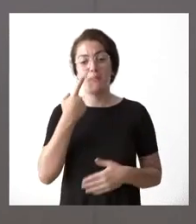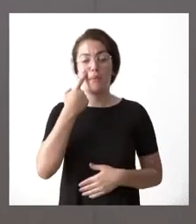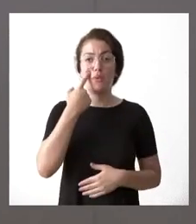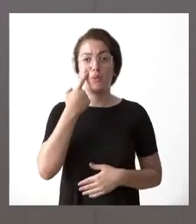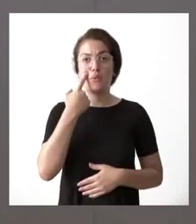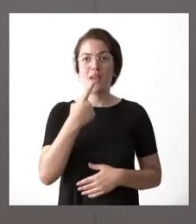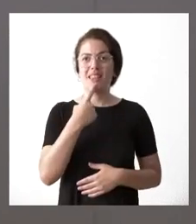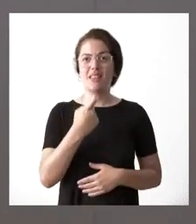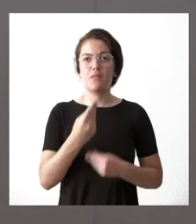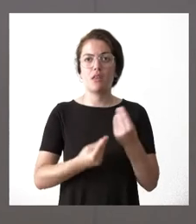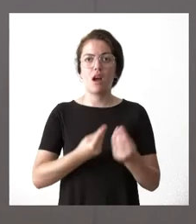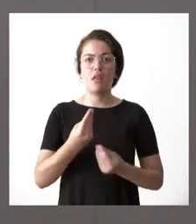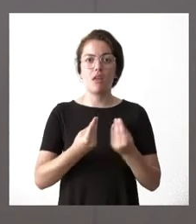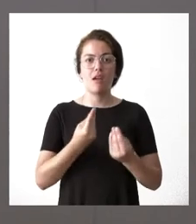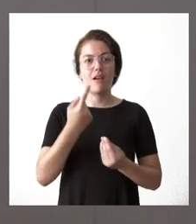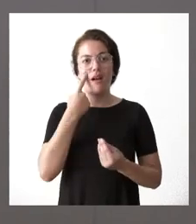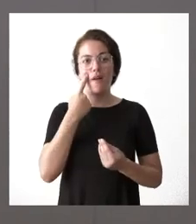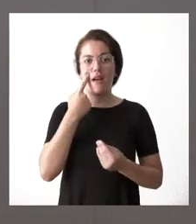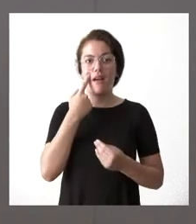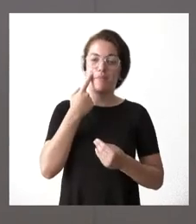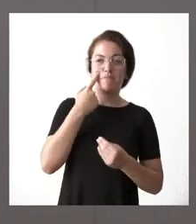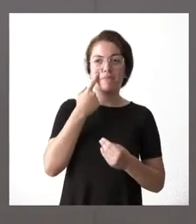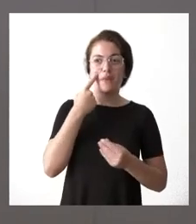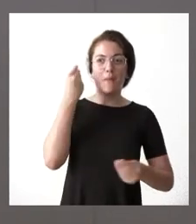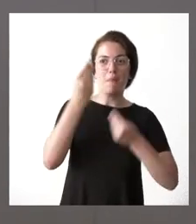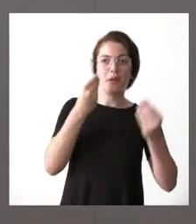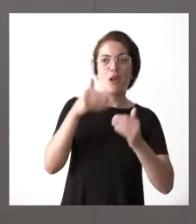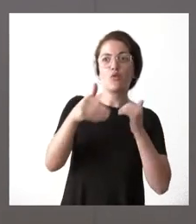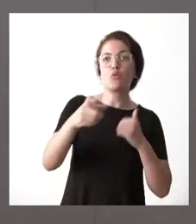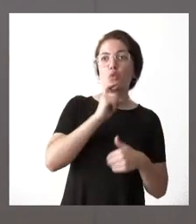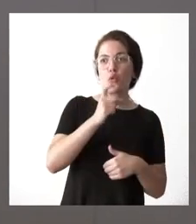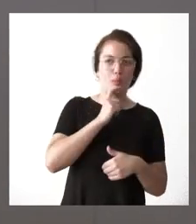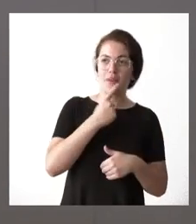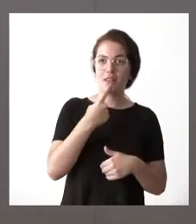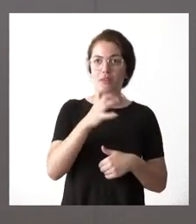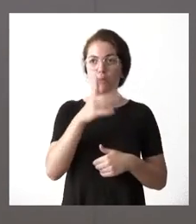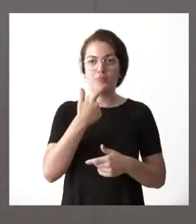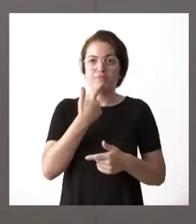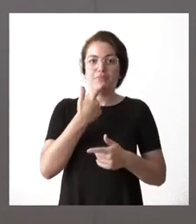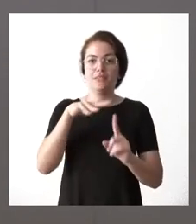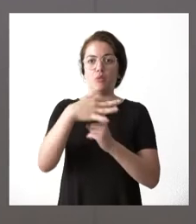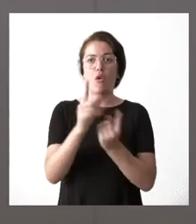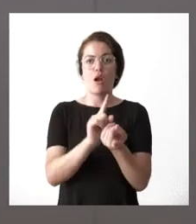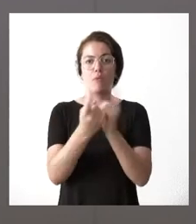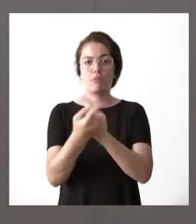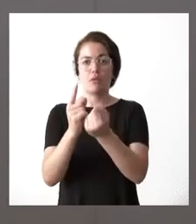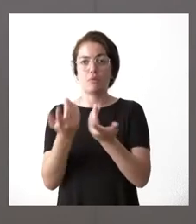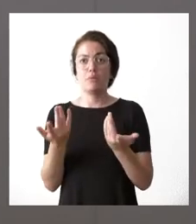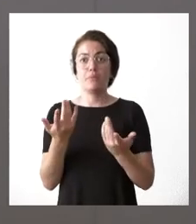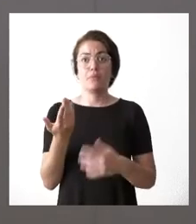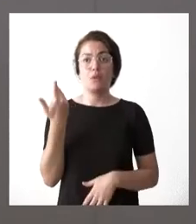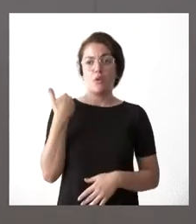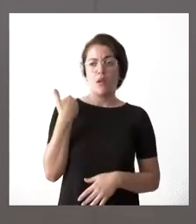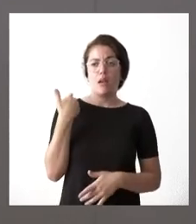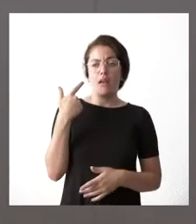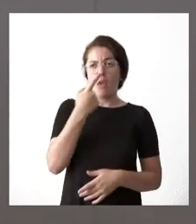difícil hacer predicciones y que además están cambiando de un momento para otro nosotros hicimos una en su momento ahora ya